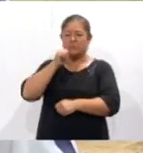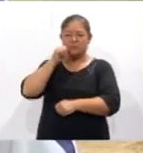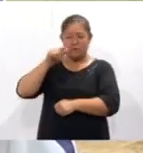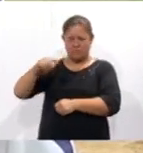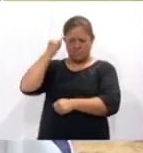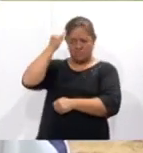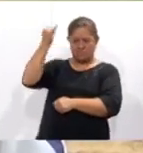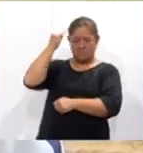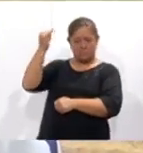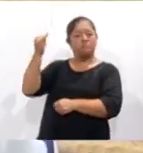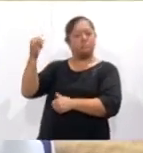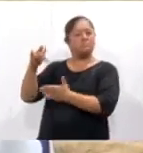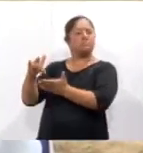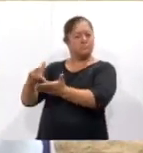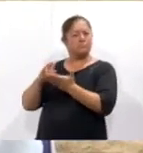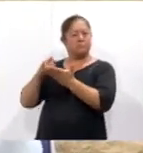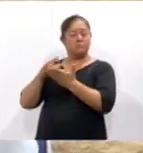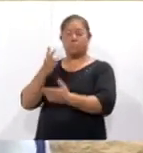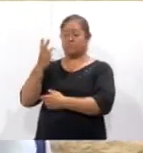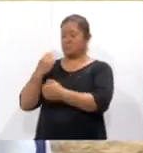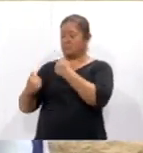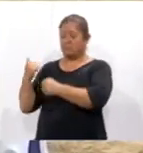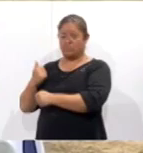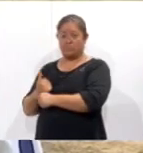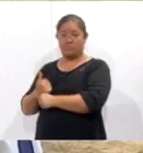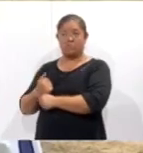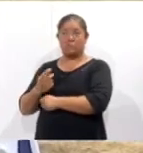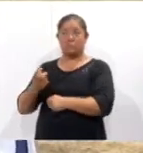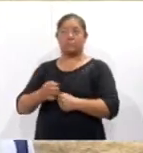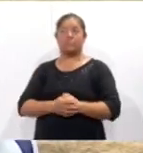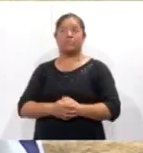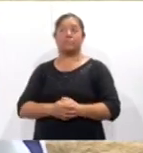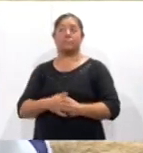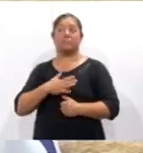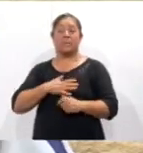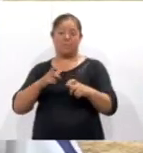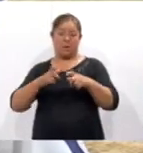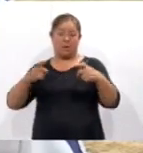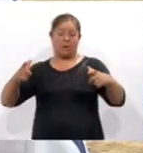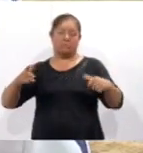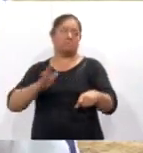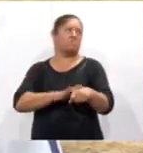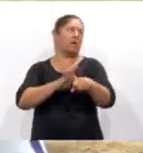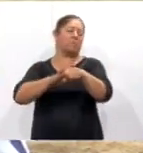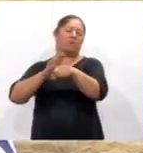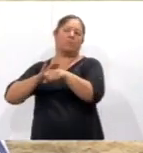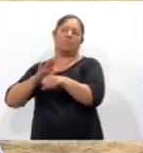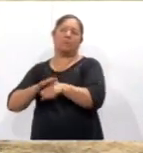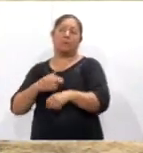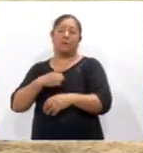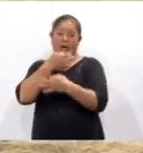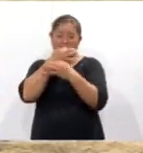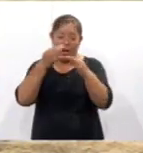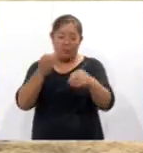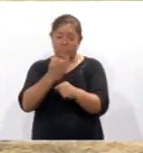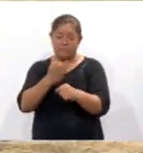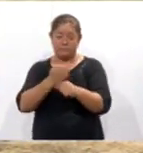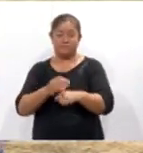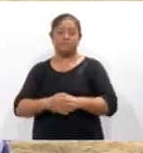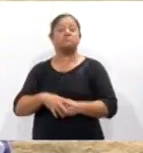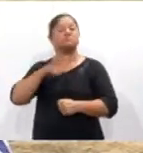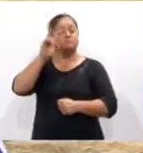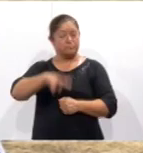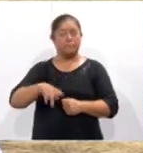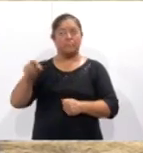y últimamente en esos últimos tres años hemos subido como no se imagina. Lo que acaba de comentar, es cierto, ahorita nos